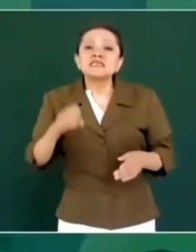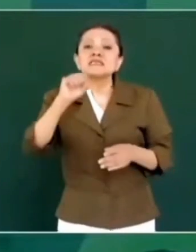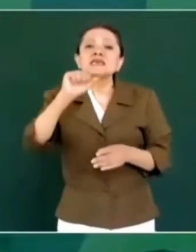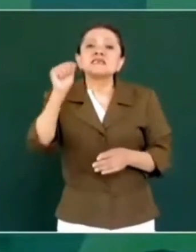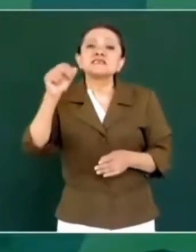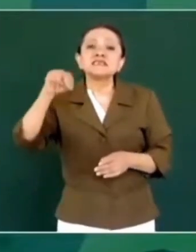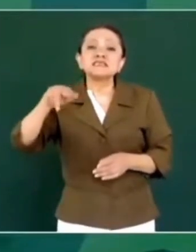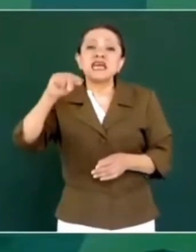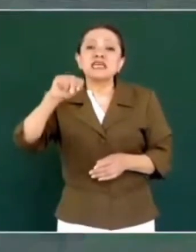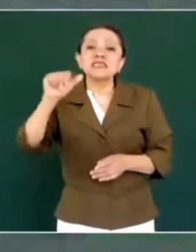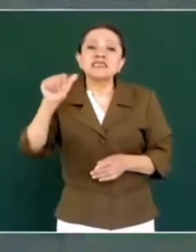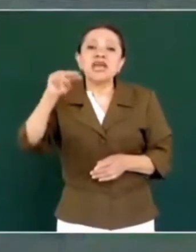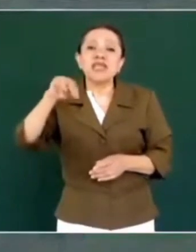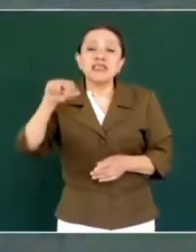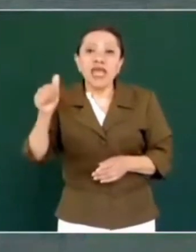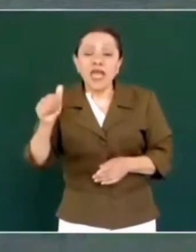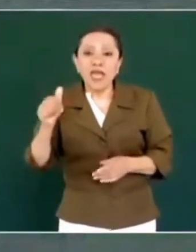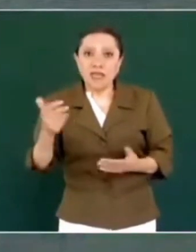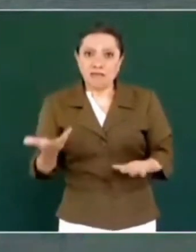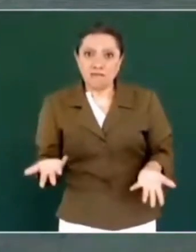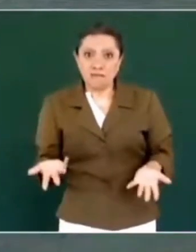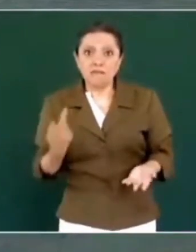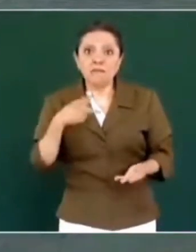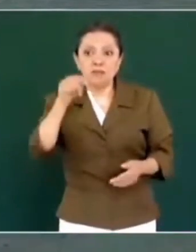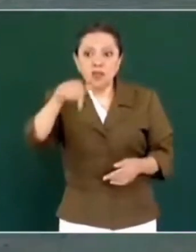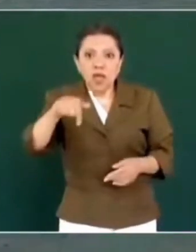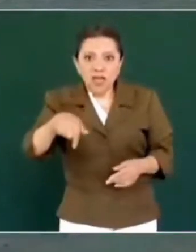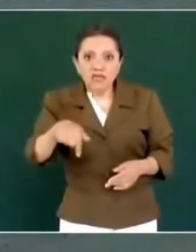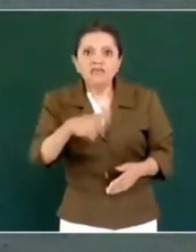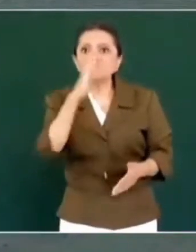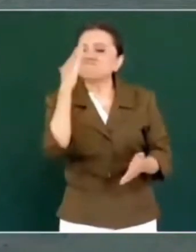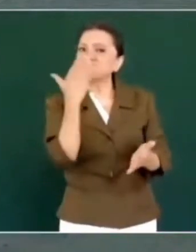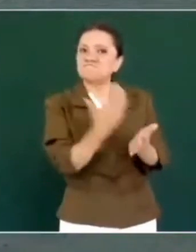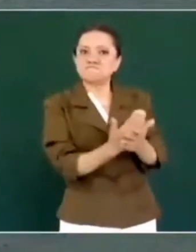En donde le dijeron, basta, aquí.